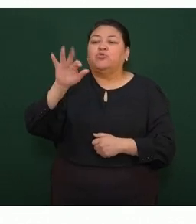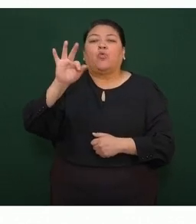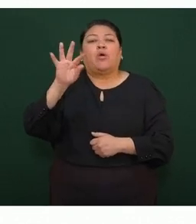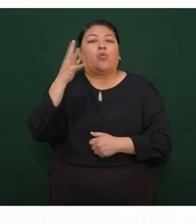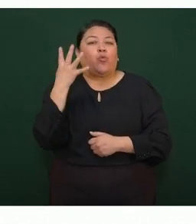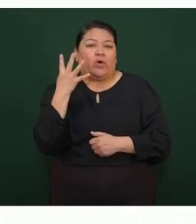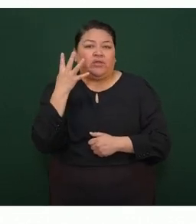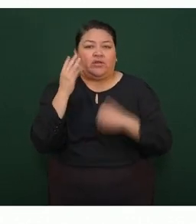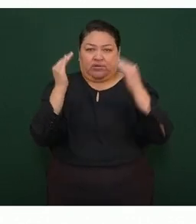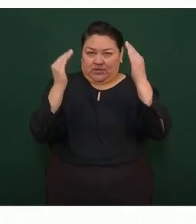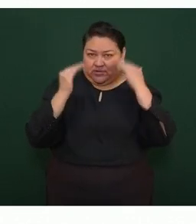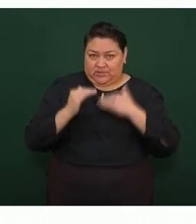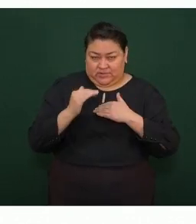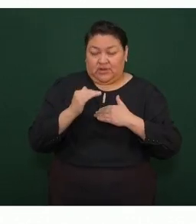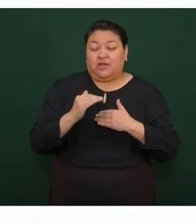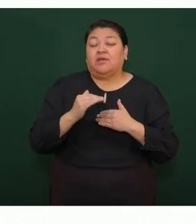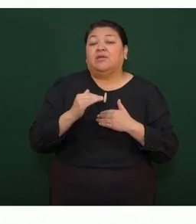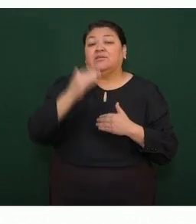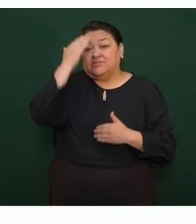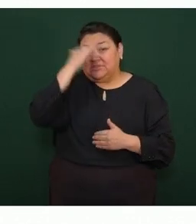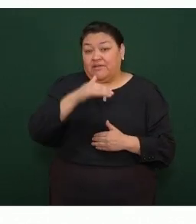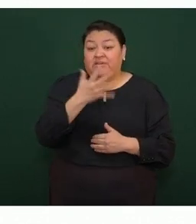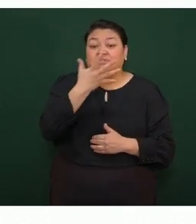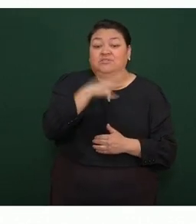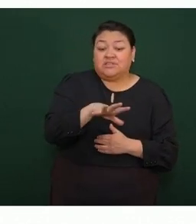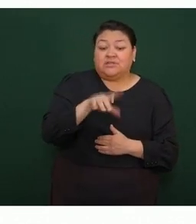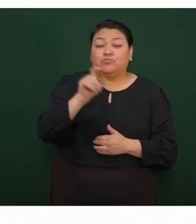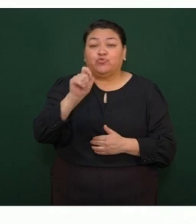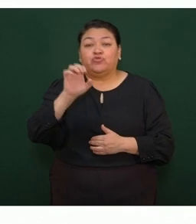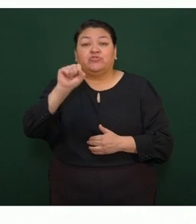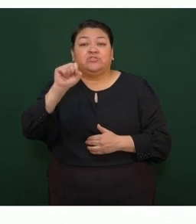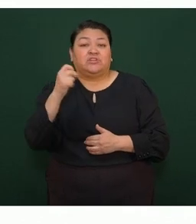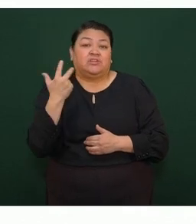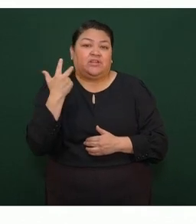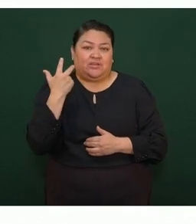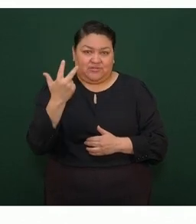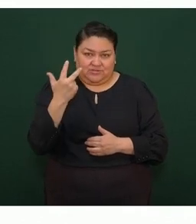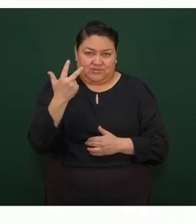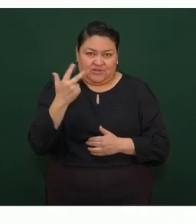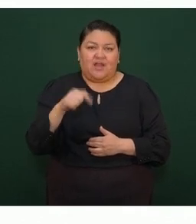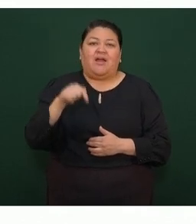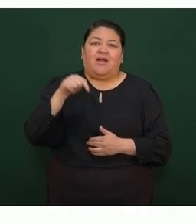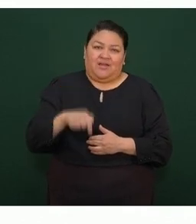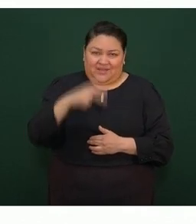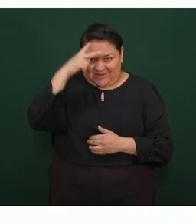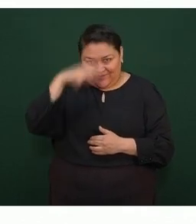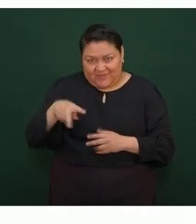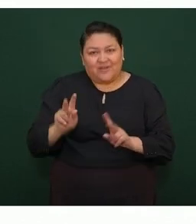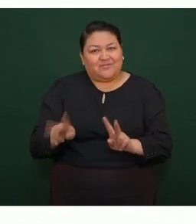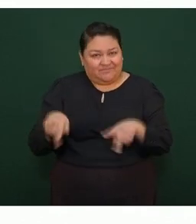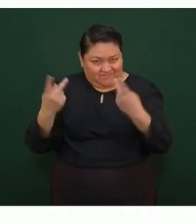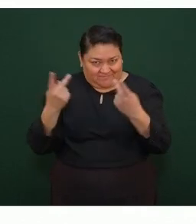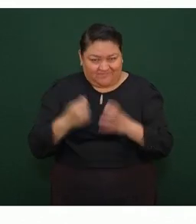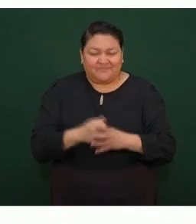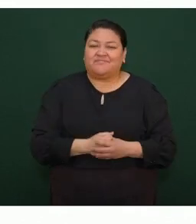centavos, y solamente 10 pesos con 68 centavos aquí en nuestro país.